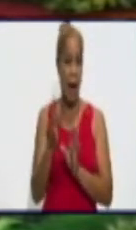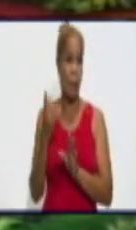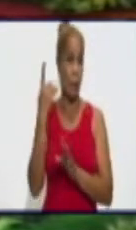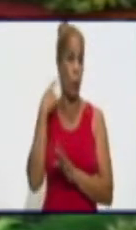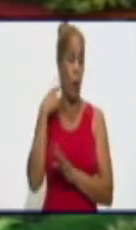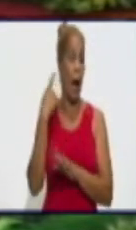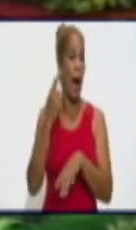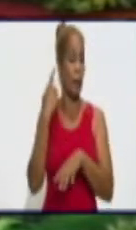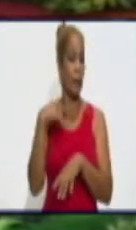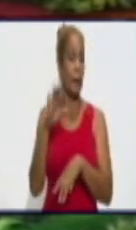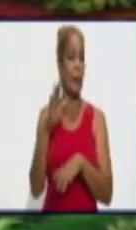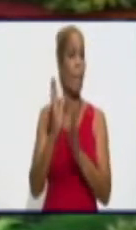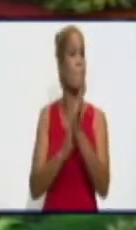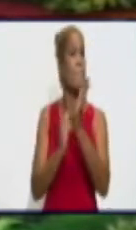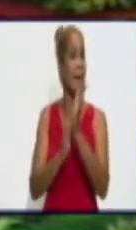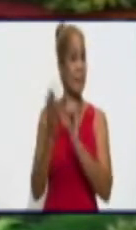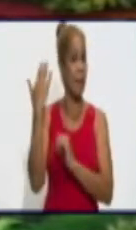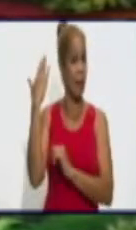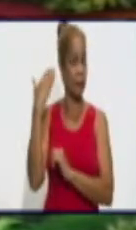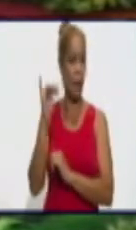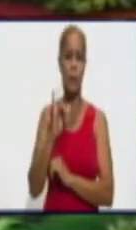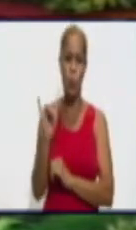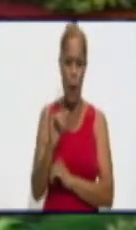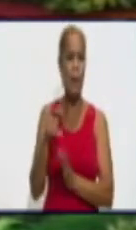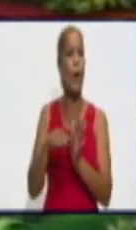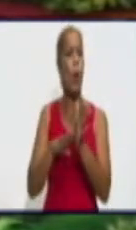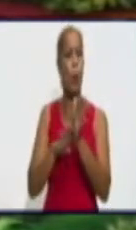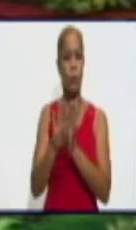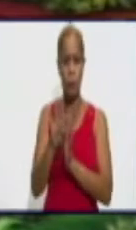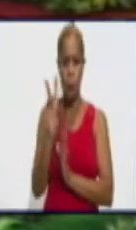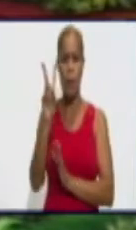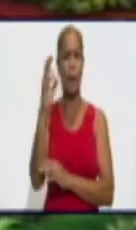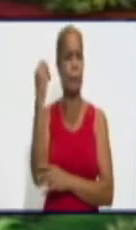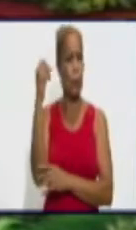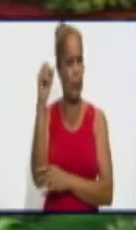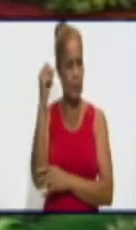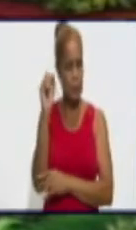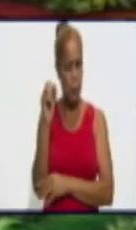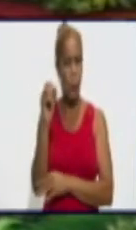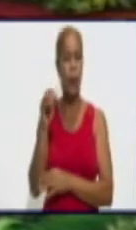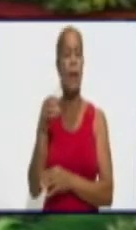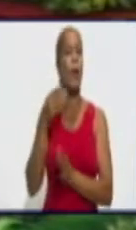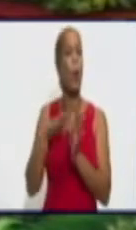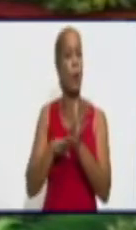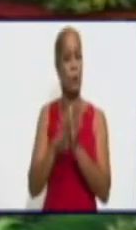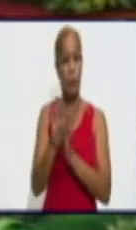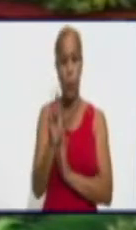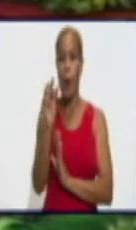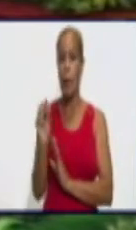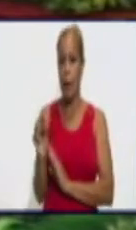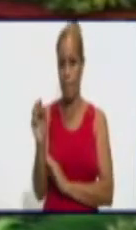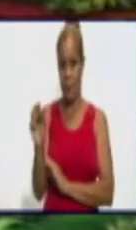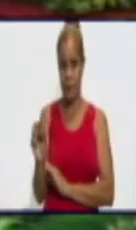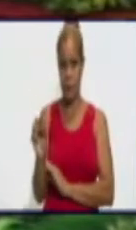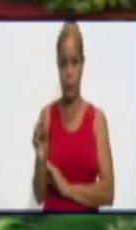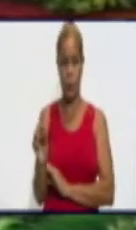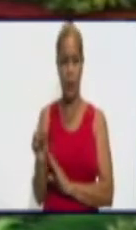atrás. Persiste la violación. Sí, en las personas, digamos, a veces